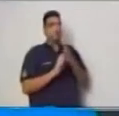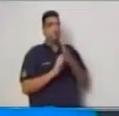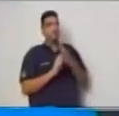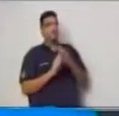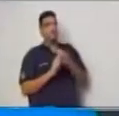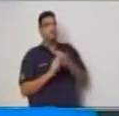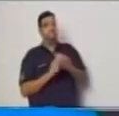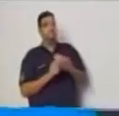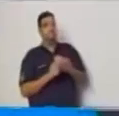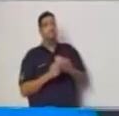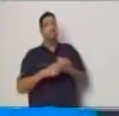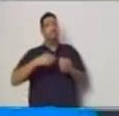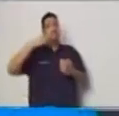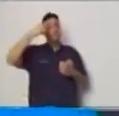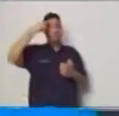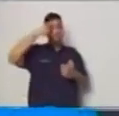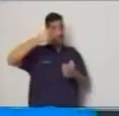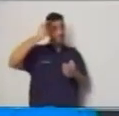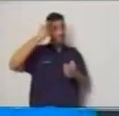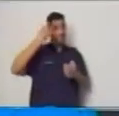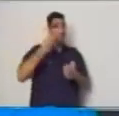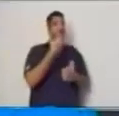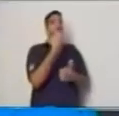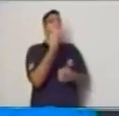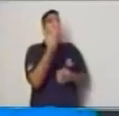a los días